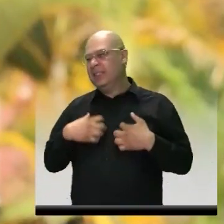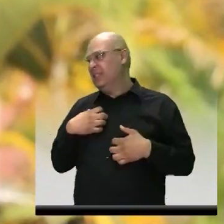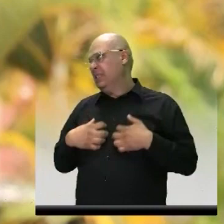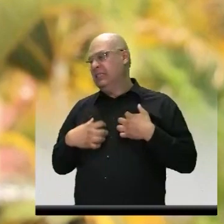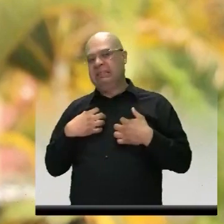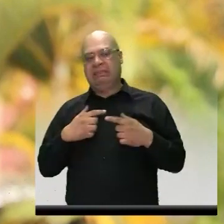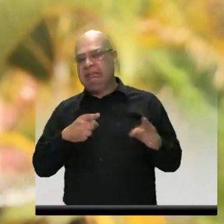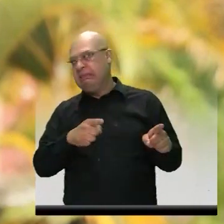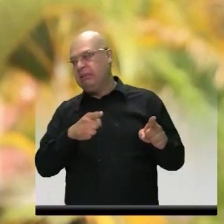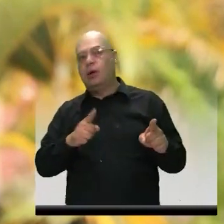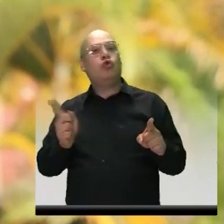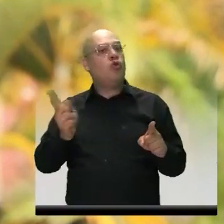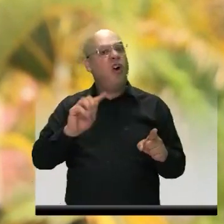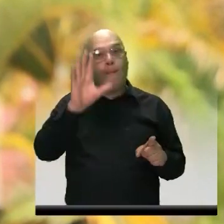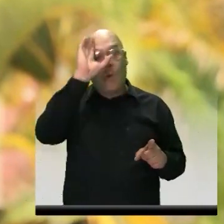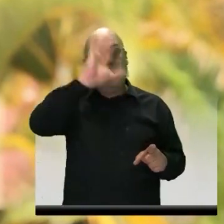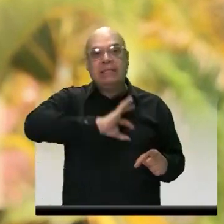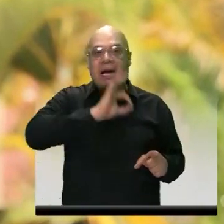va a estar para uno,